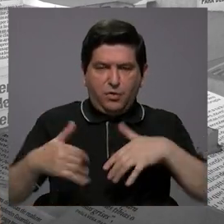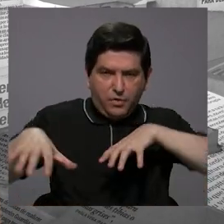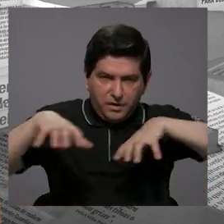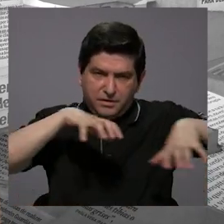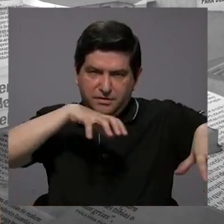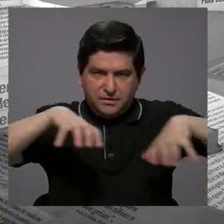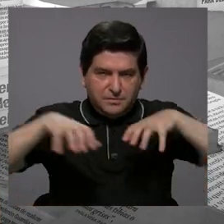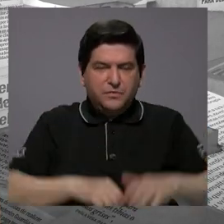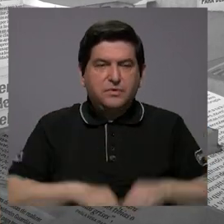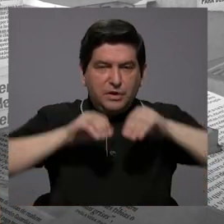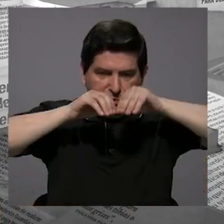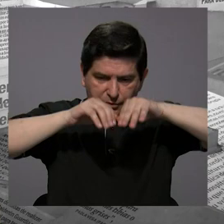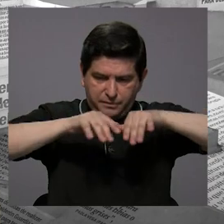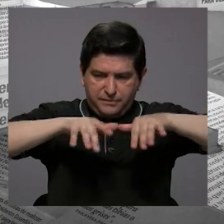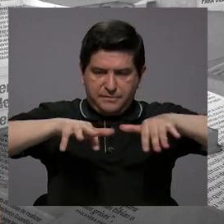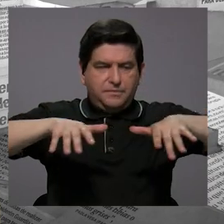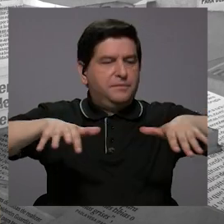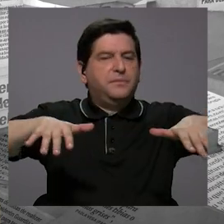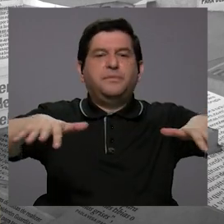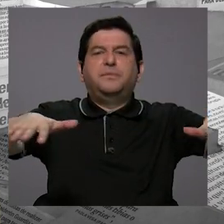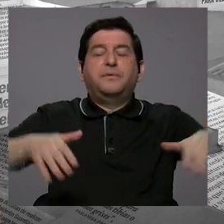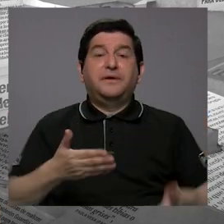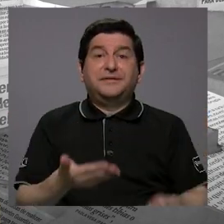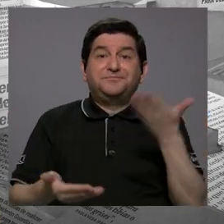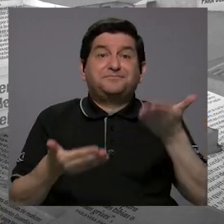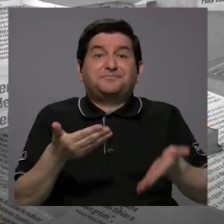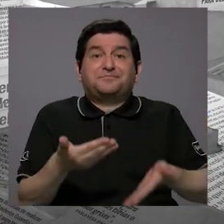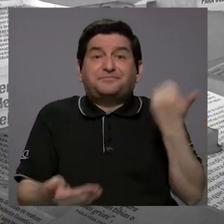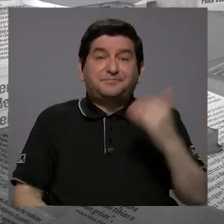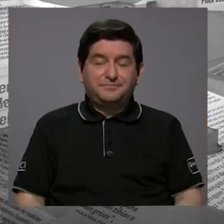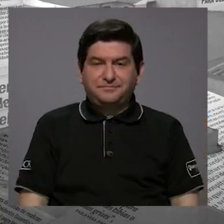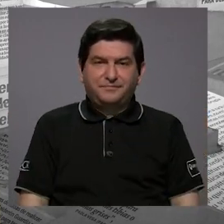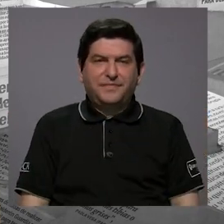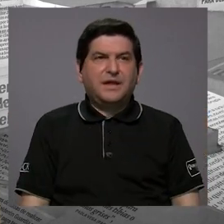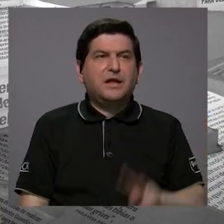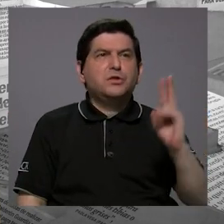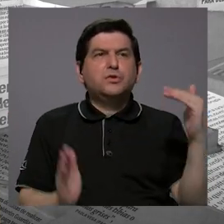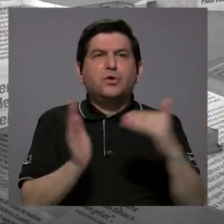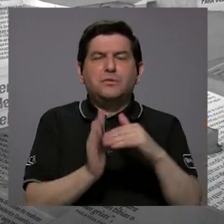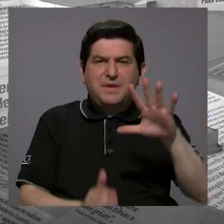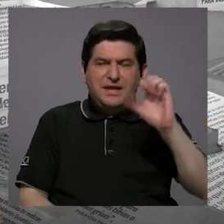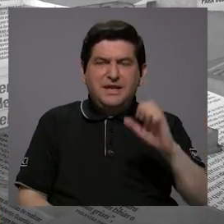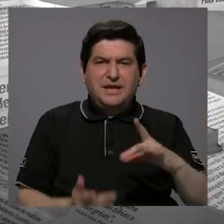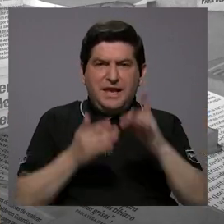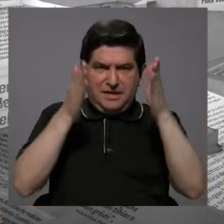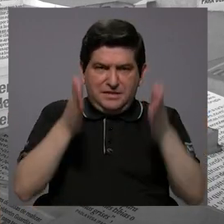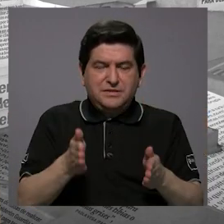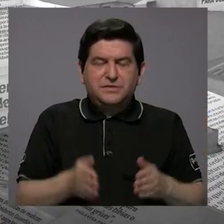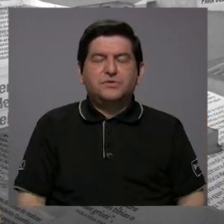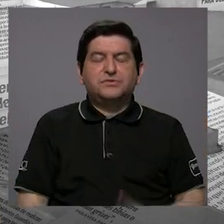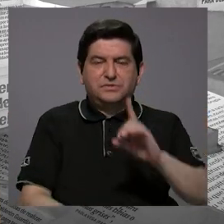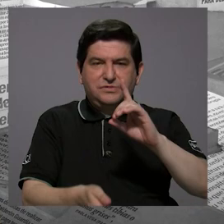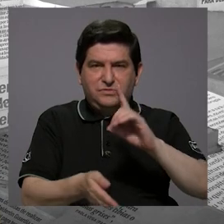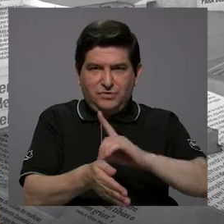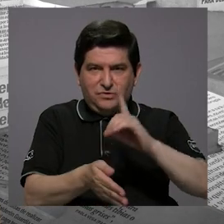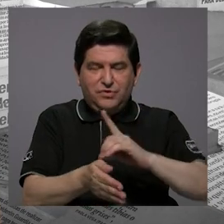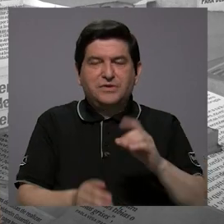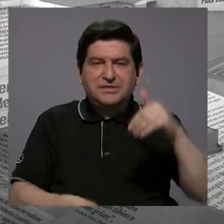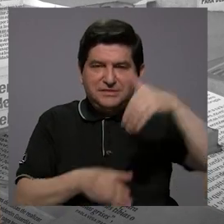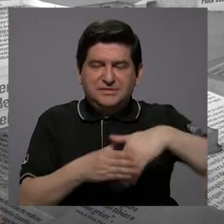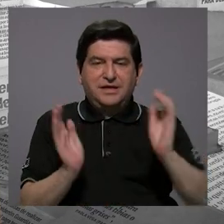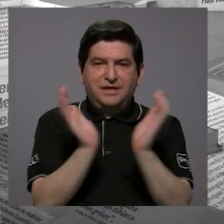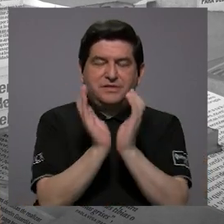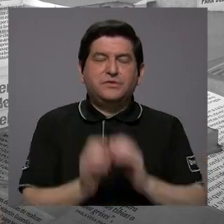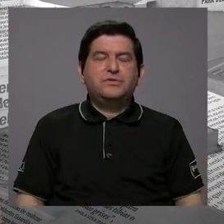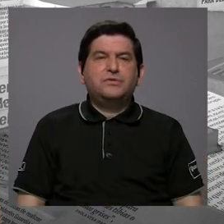se ha difundido de tal manera que prácticamente de los 2.500 especialistas de la Caja, más de 2.000